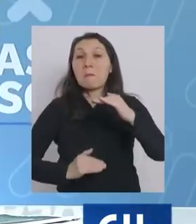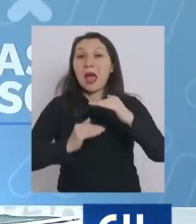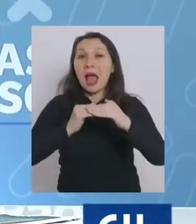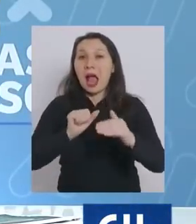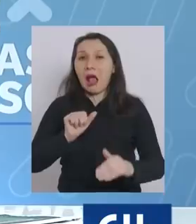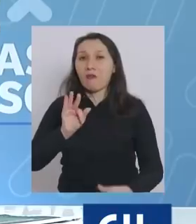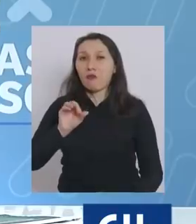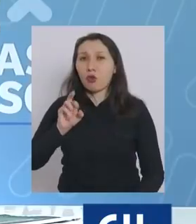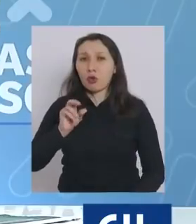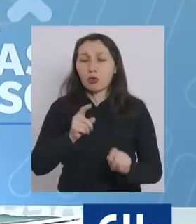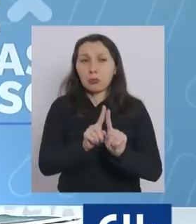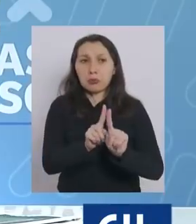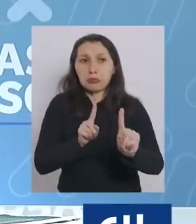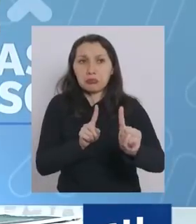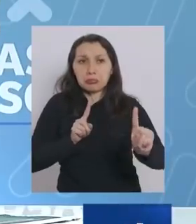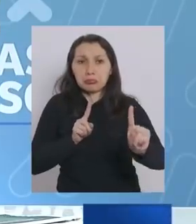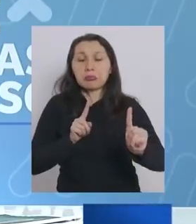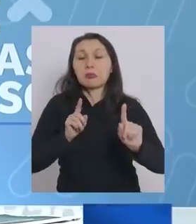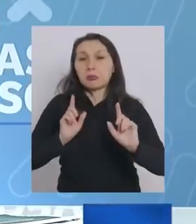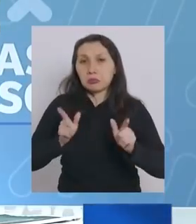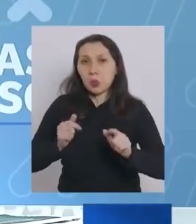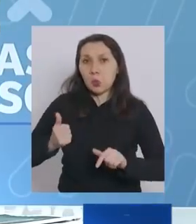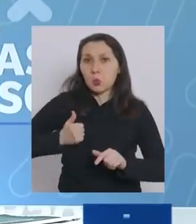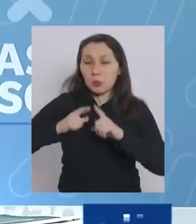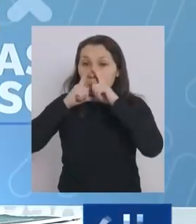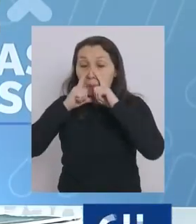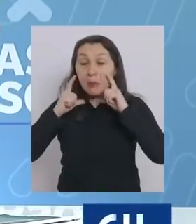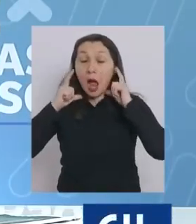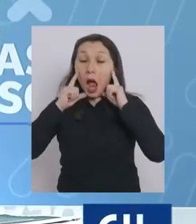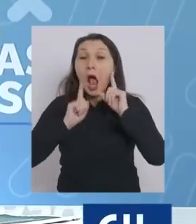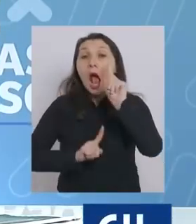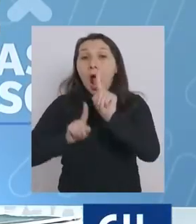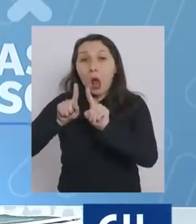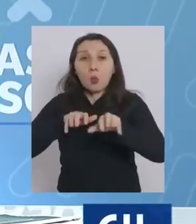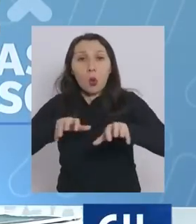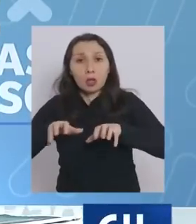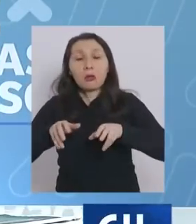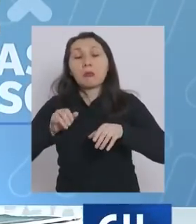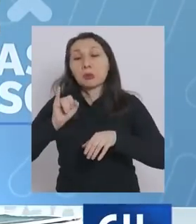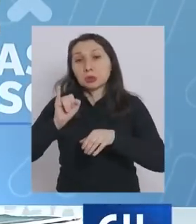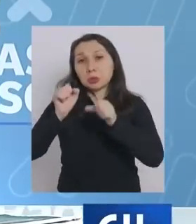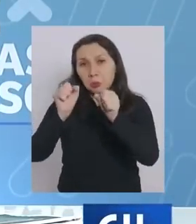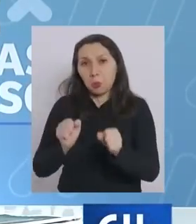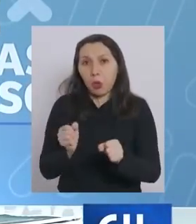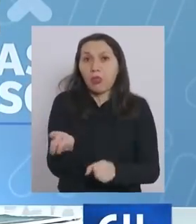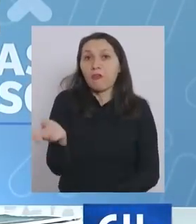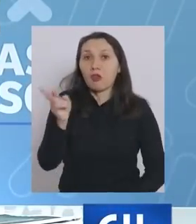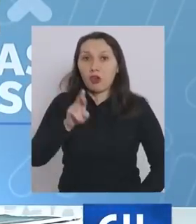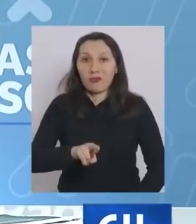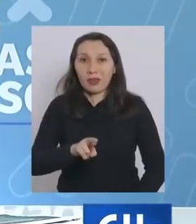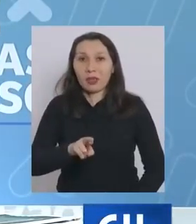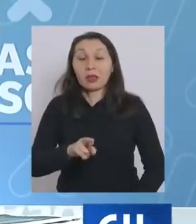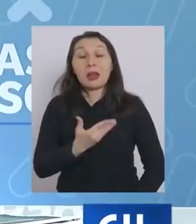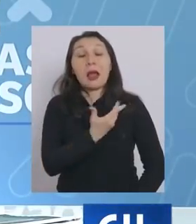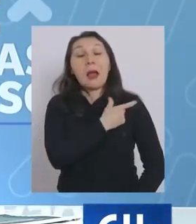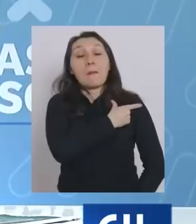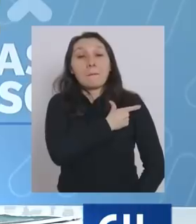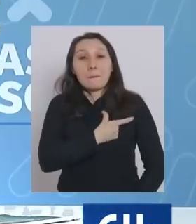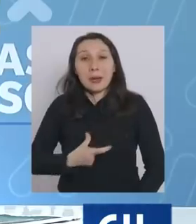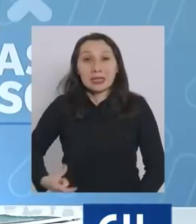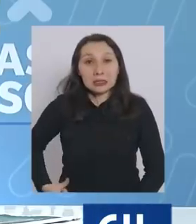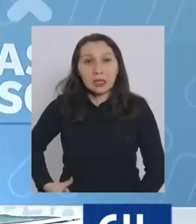aforos con los distanciamientos con el uso de mascarillas hay algunas actividades que sí se podrán retomar el presidente